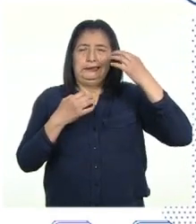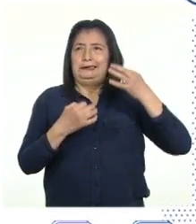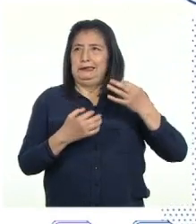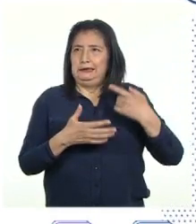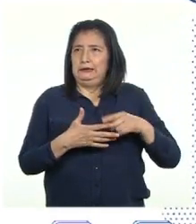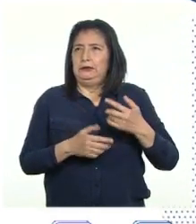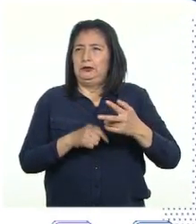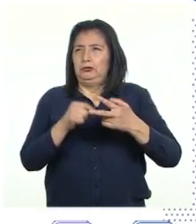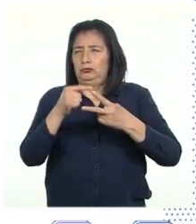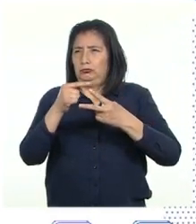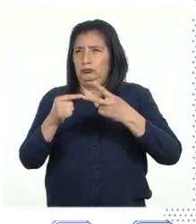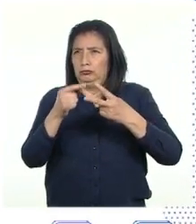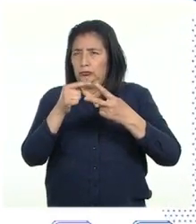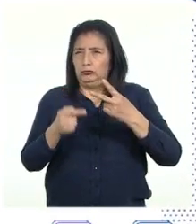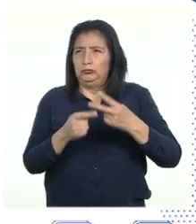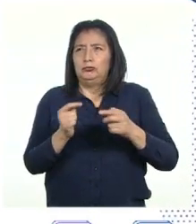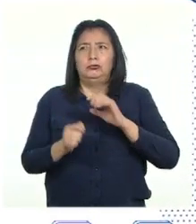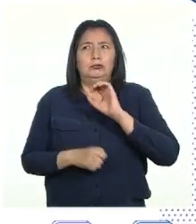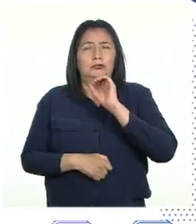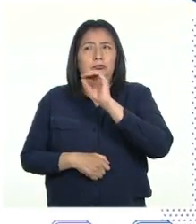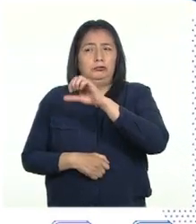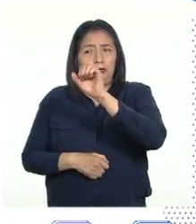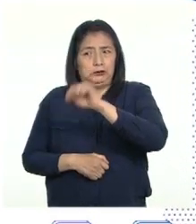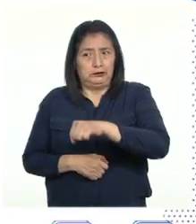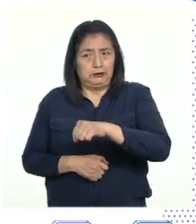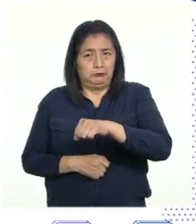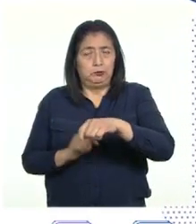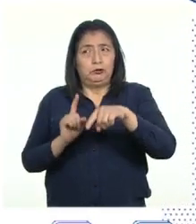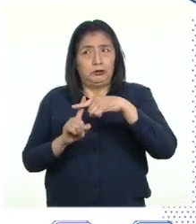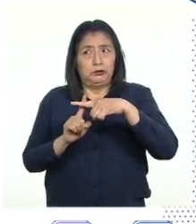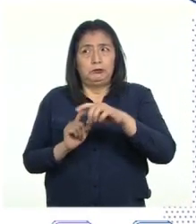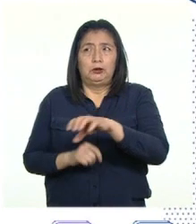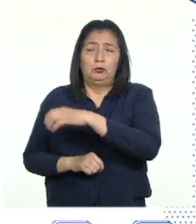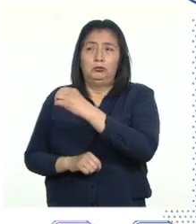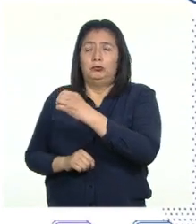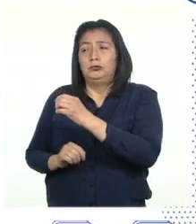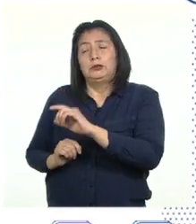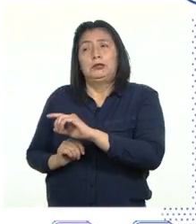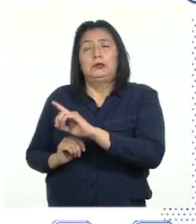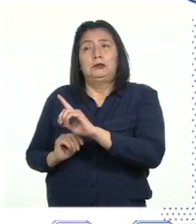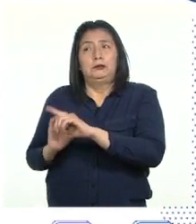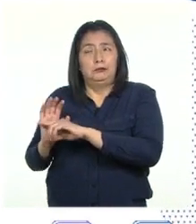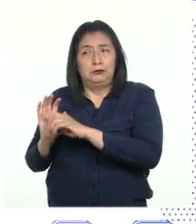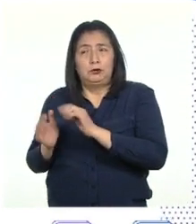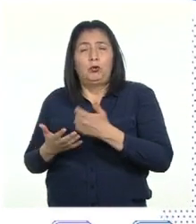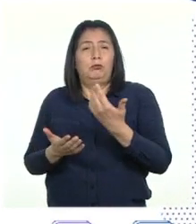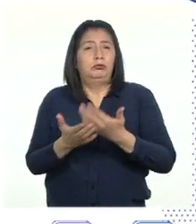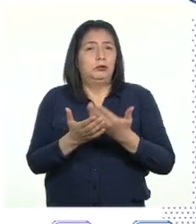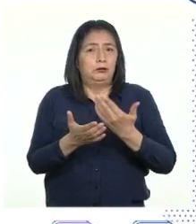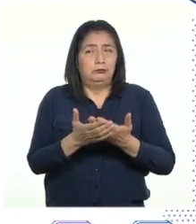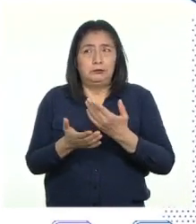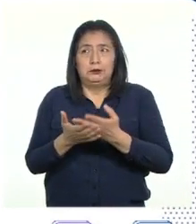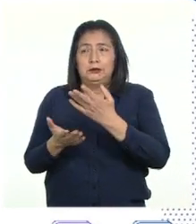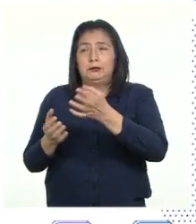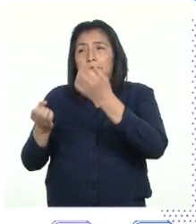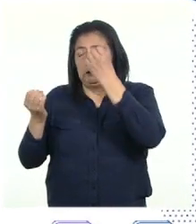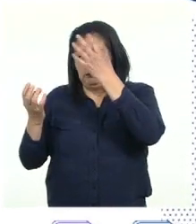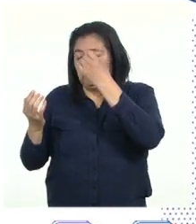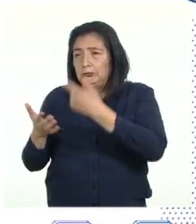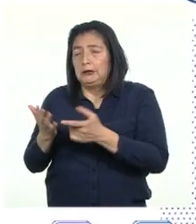dos aspectos Una afirmación a favor o en contra Y evidencias que pueden ser datos,